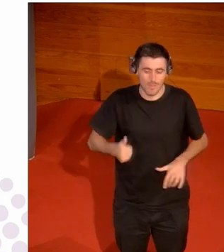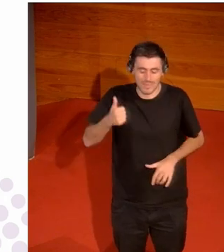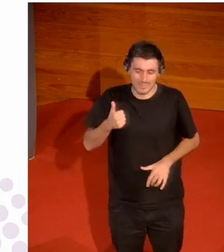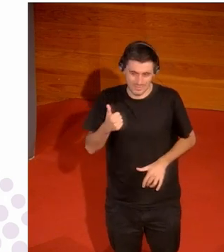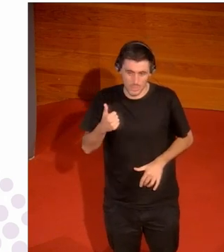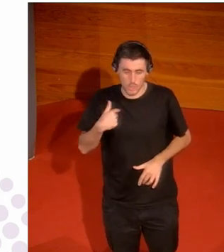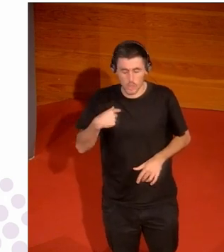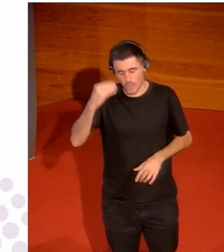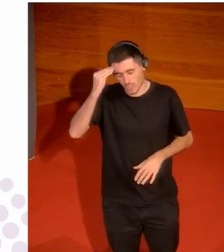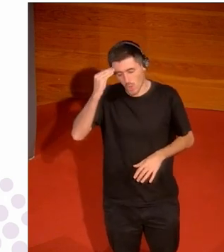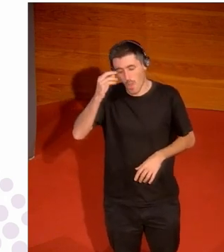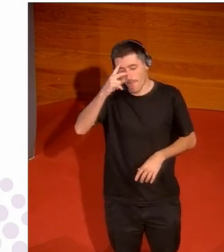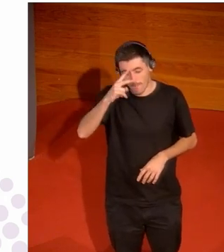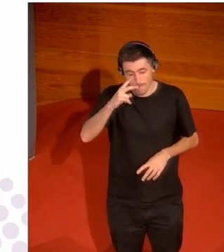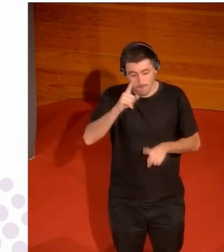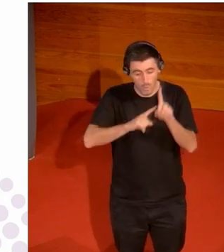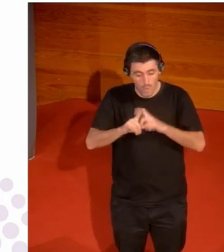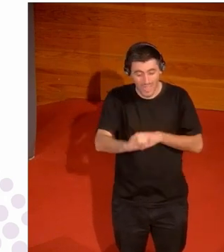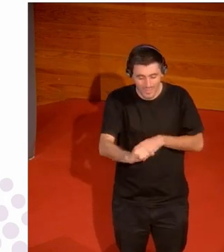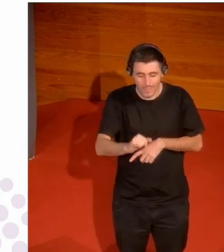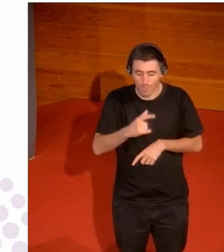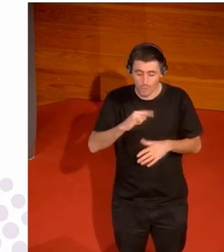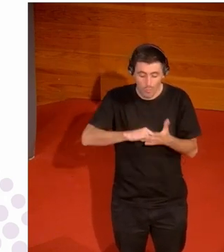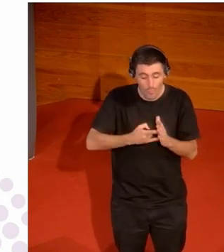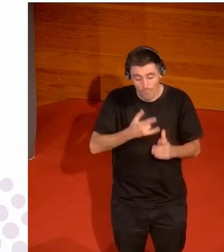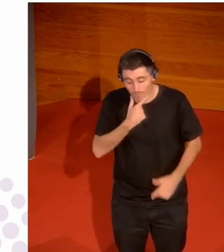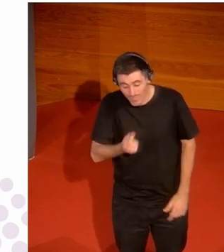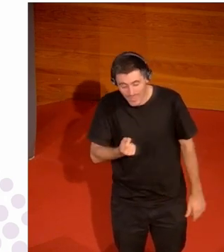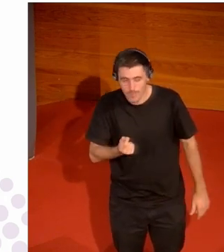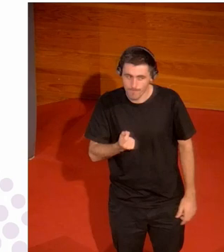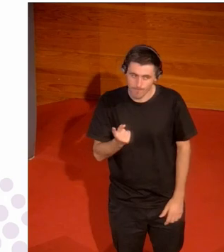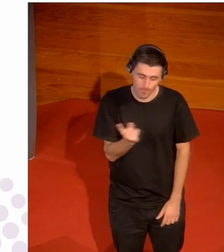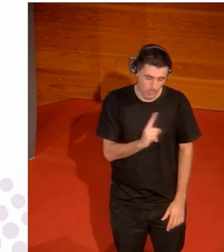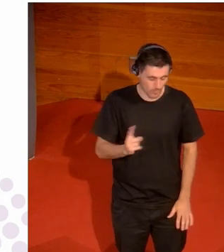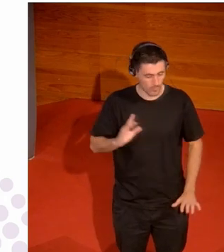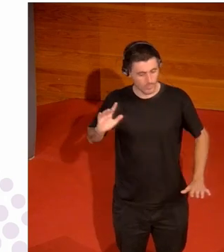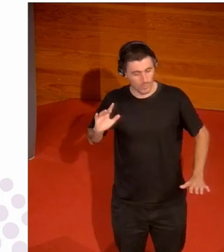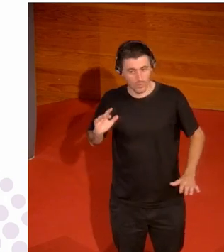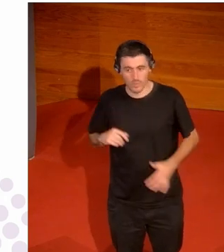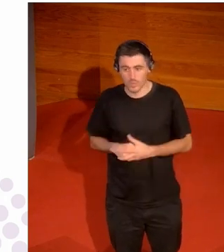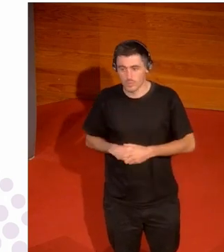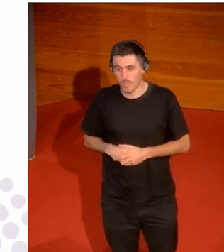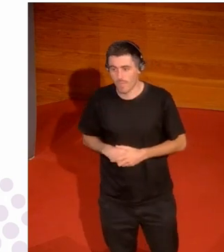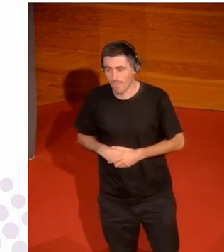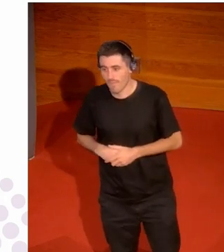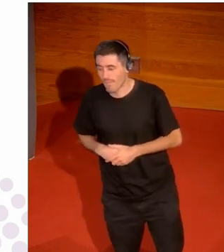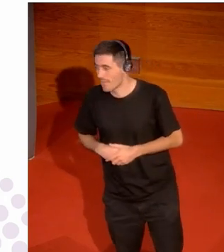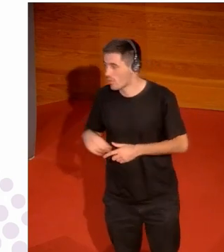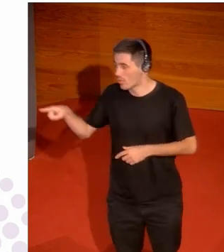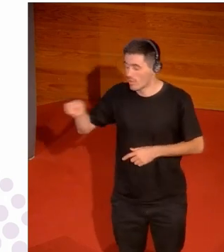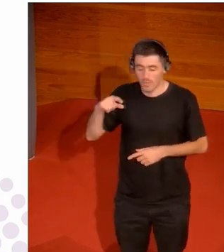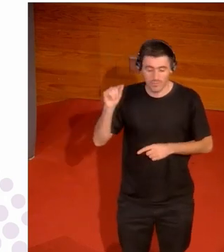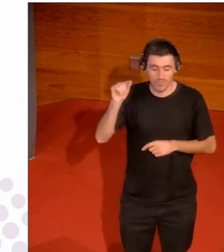pienso que es un problema que tiene muy difícil solución vamos creo que no la tiene pero yo creo que sí pero en el mundo del